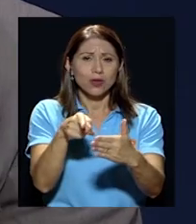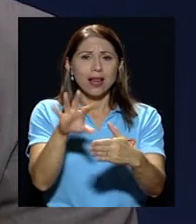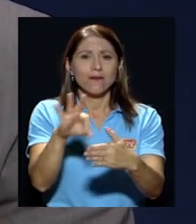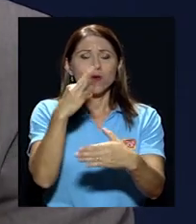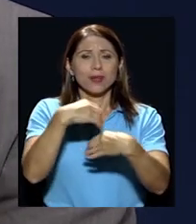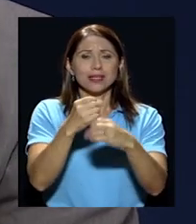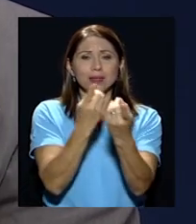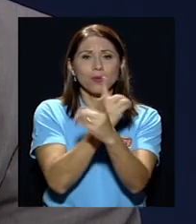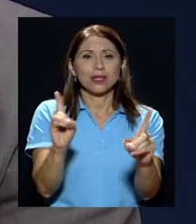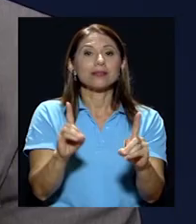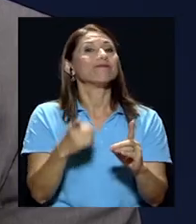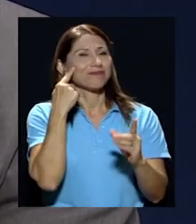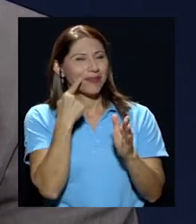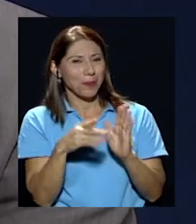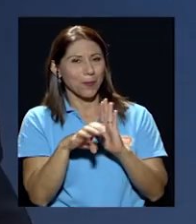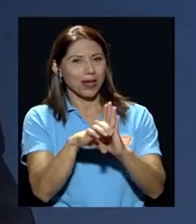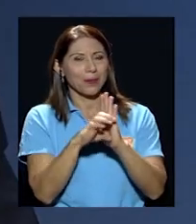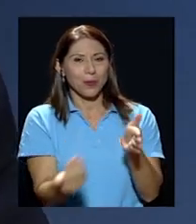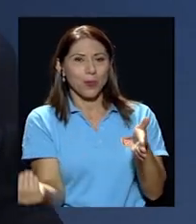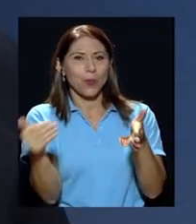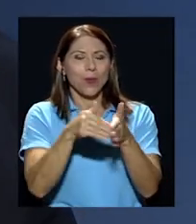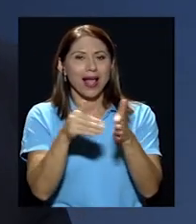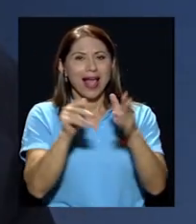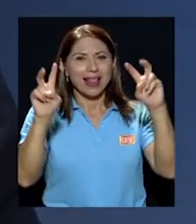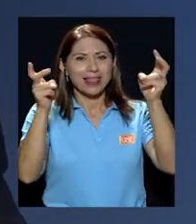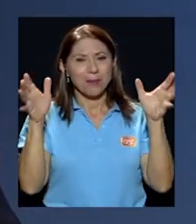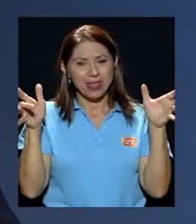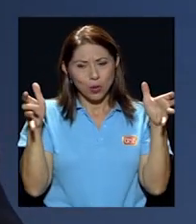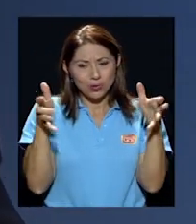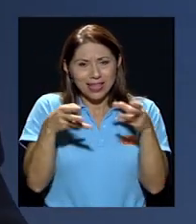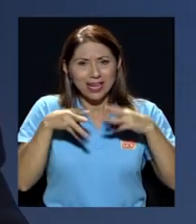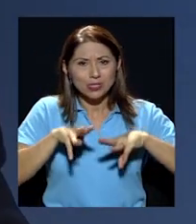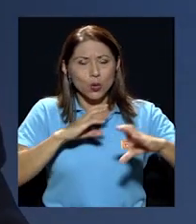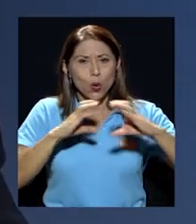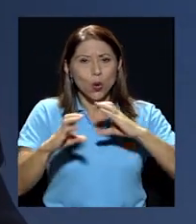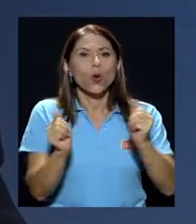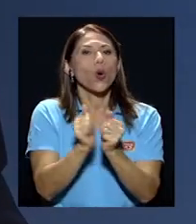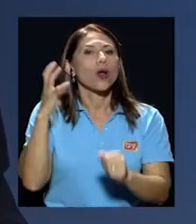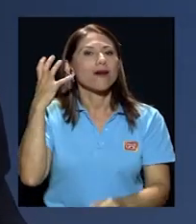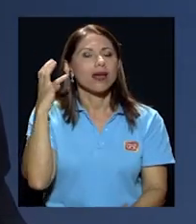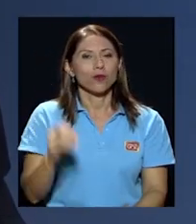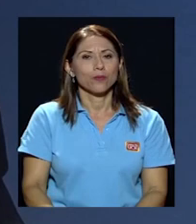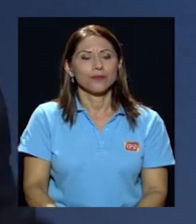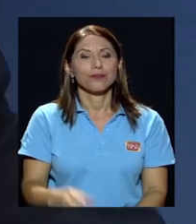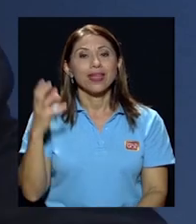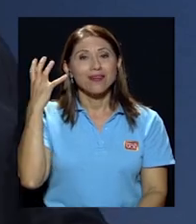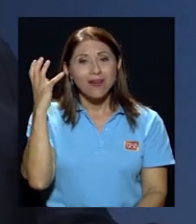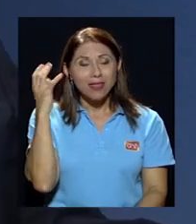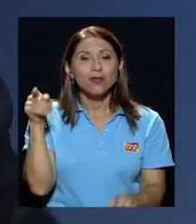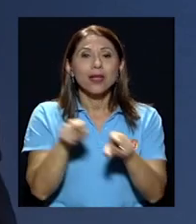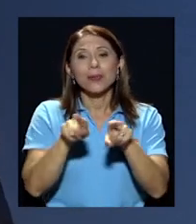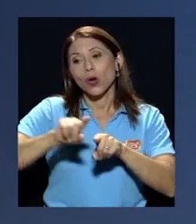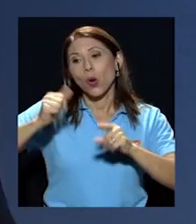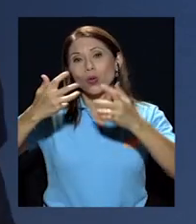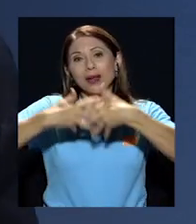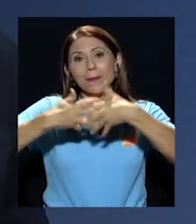claro por ejemplo volvamos al tema de la concentración con la radio en el radio encontramos a otra empresa